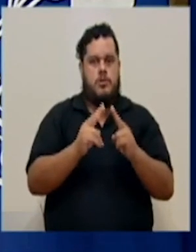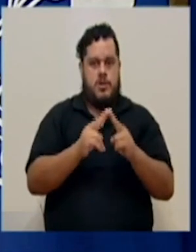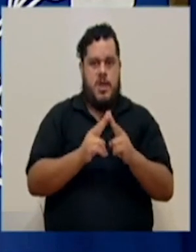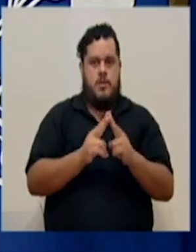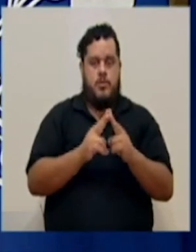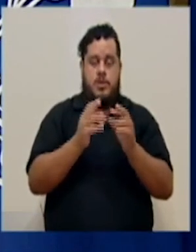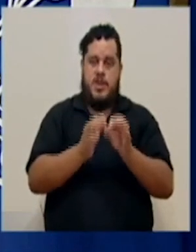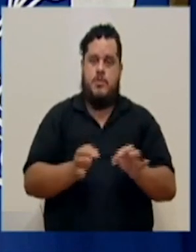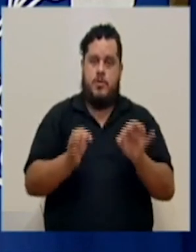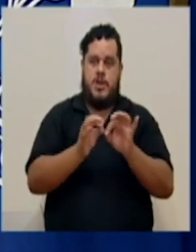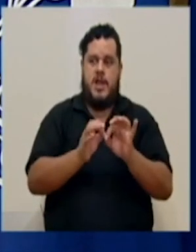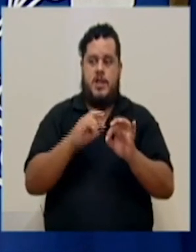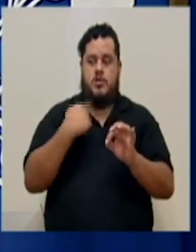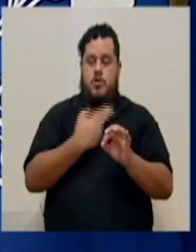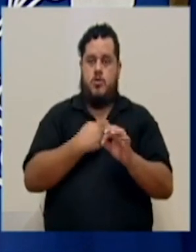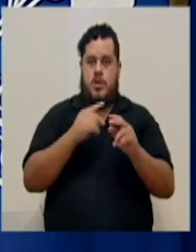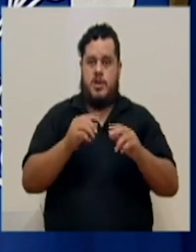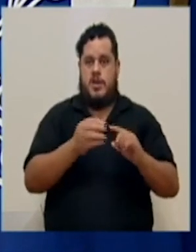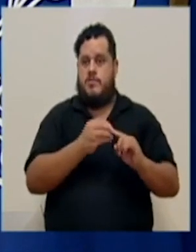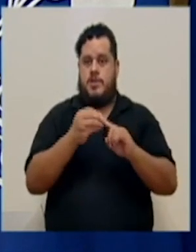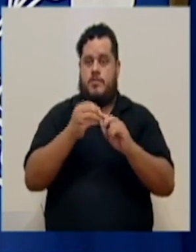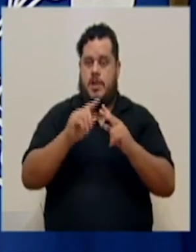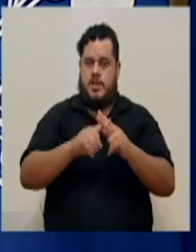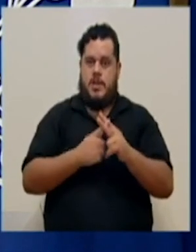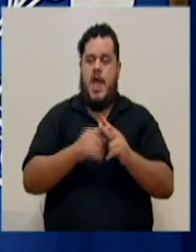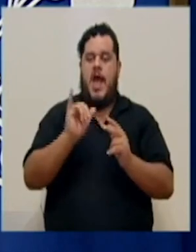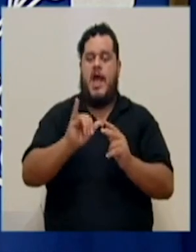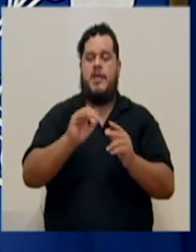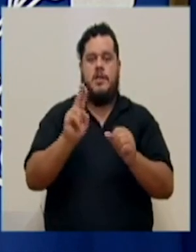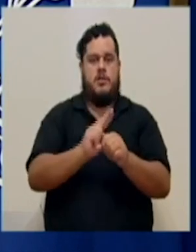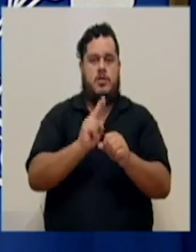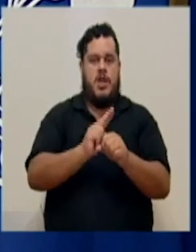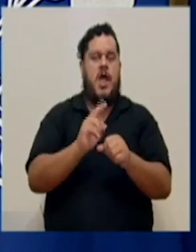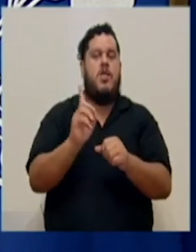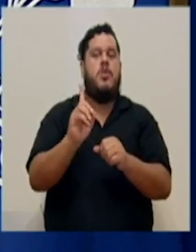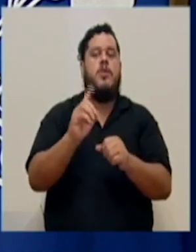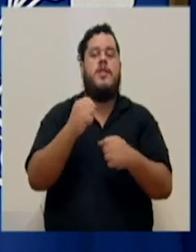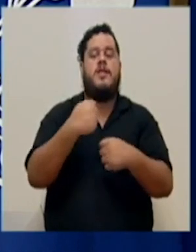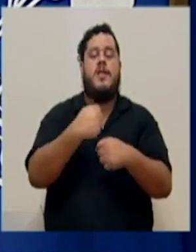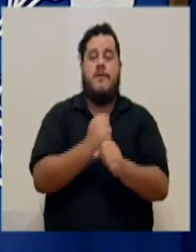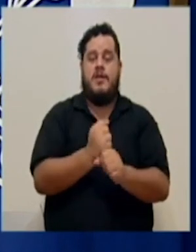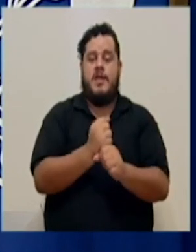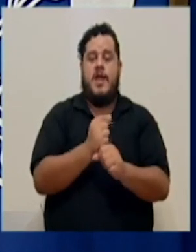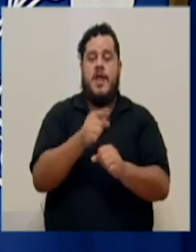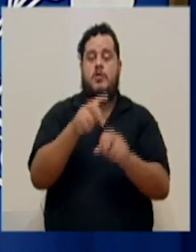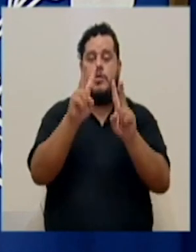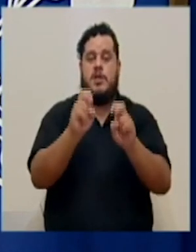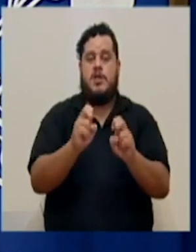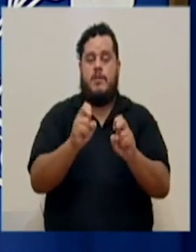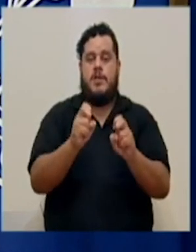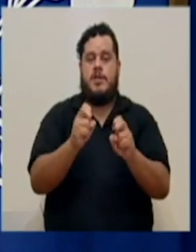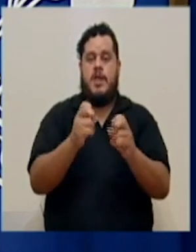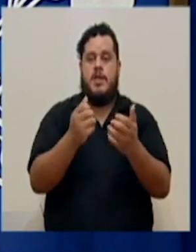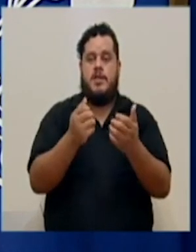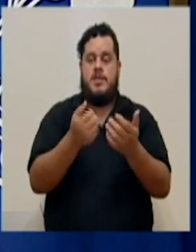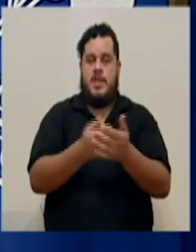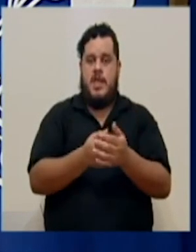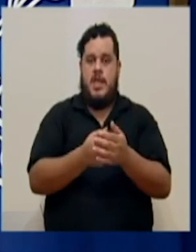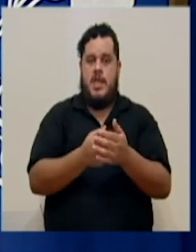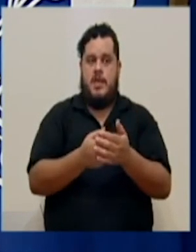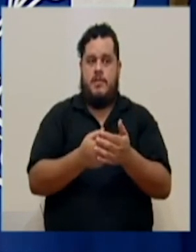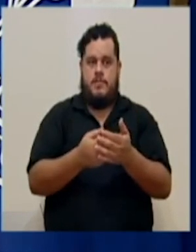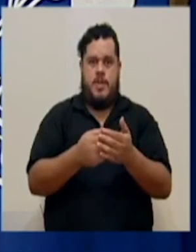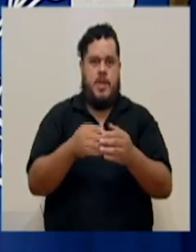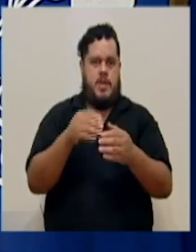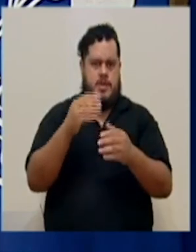nuestras principales herramientas, así se estará aplicando en los lugares donde tengan que hacerse estos exámenes de admisión y se hacen justamente porque ya sabemos